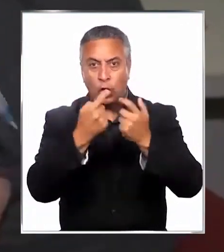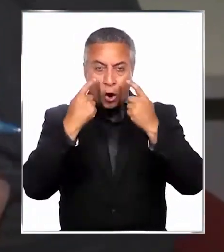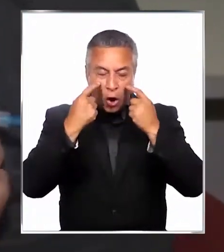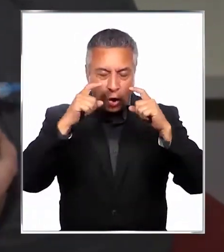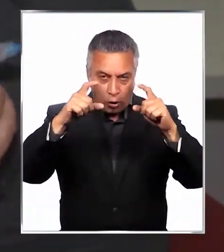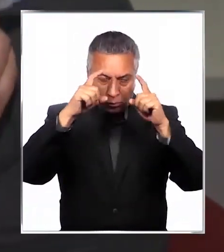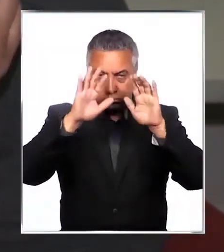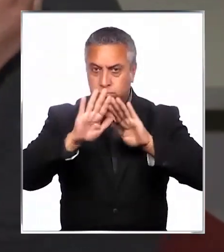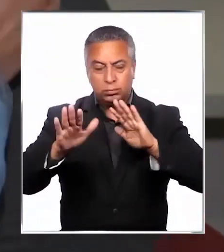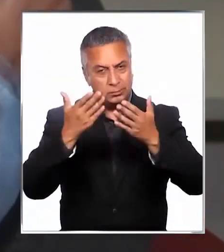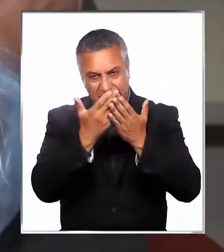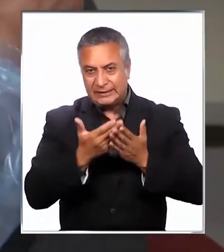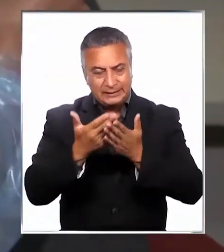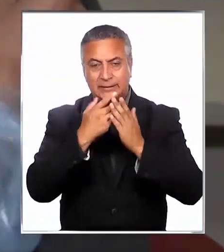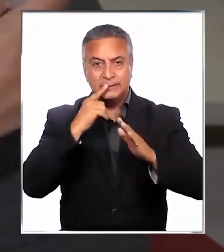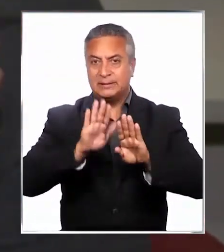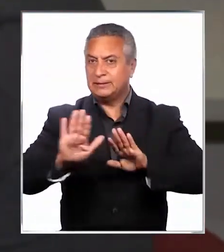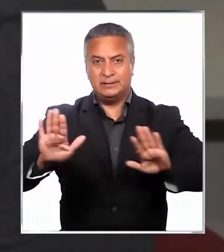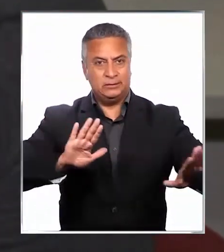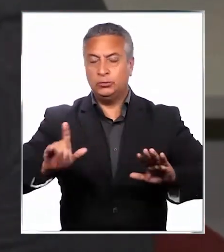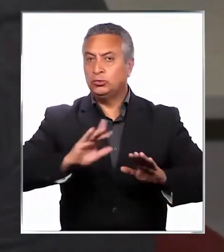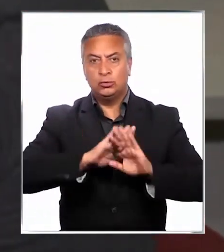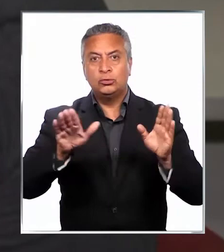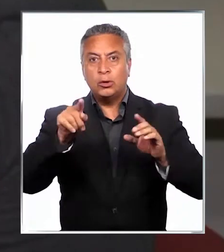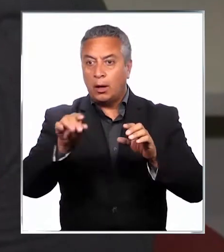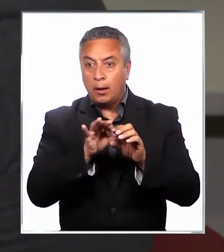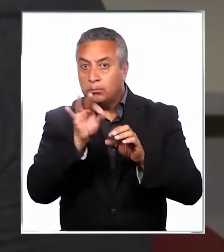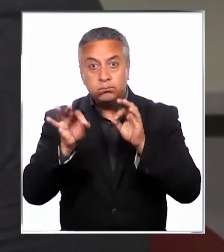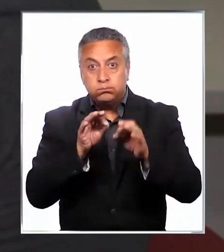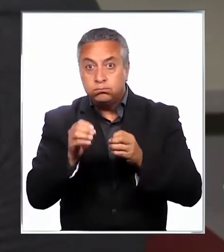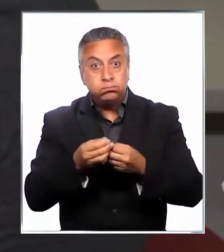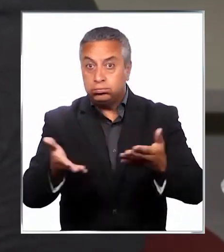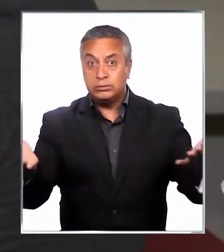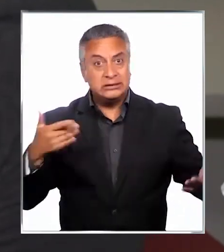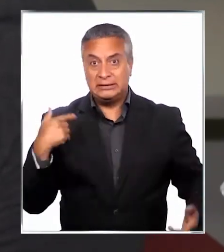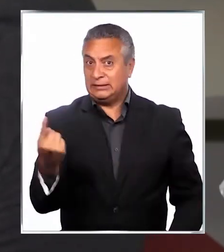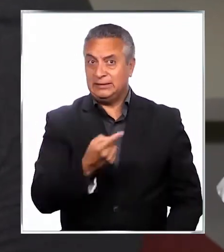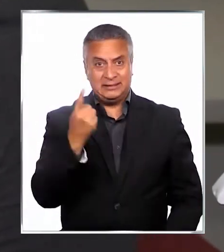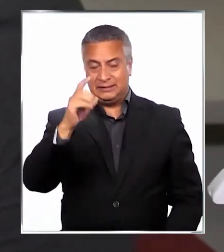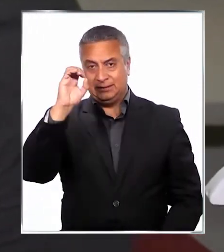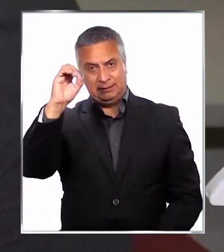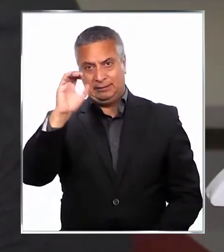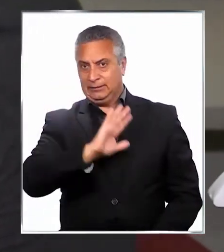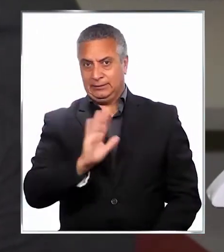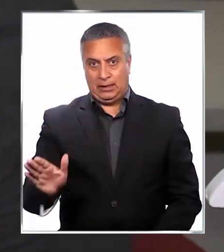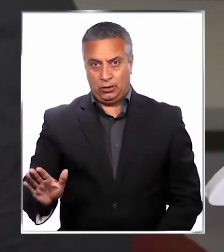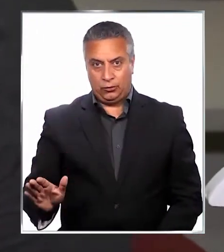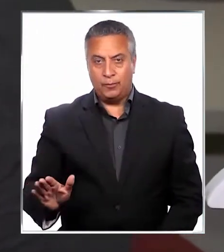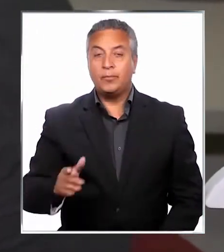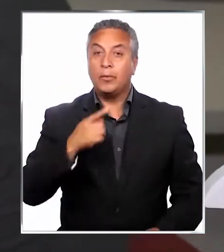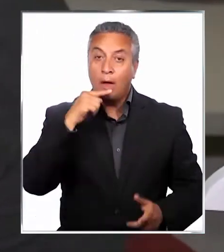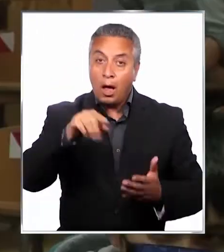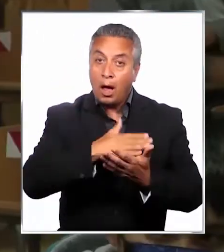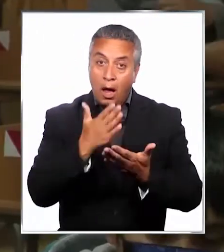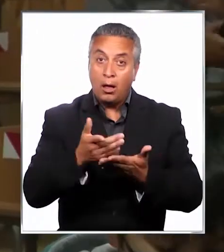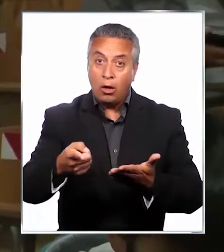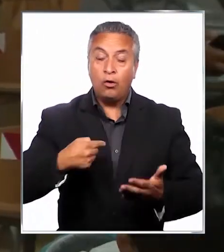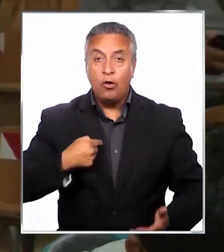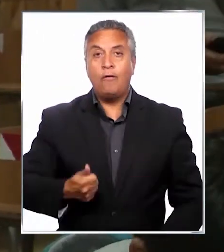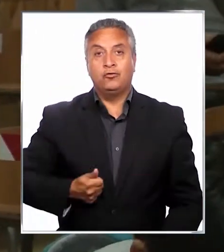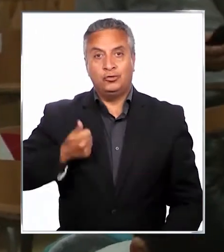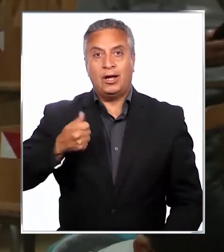protecciones oculares y todo lo que hemos incluido en nuestros voluntarios, ninguno se ha infectado de este coronavirus hasta el minuto. La vacuna de estos voluntarios y